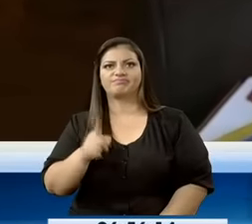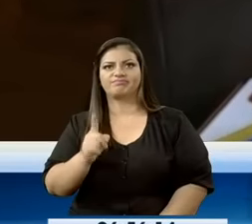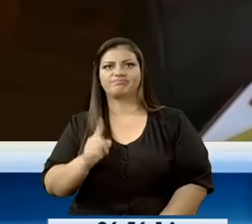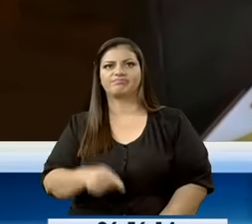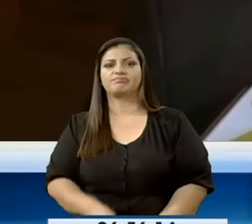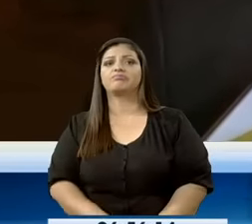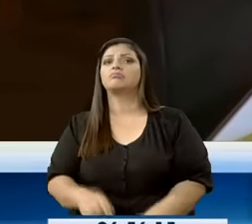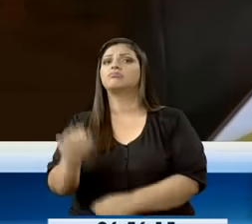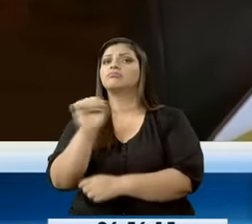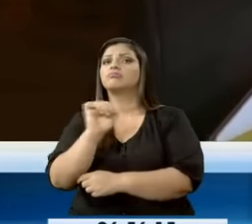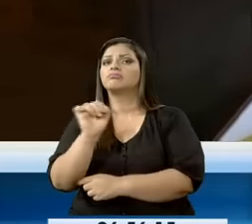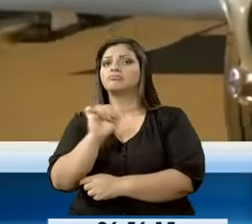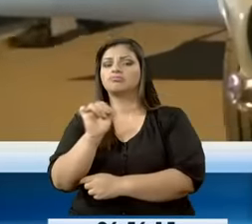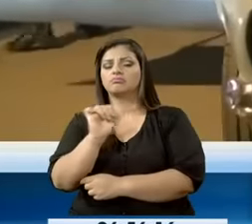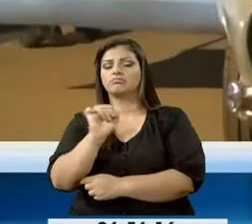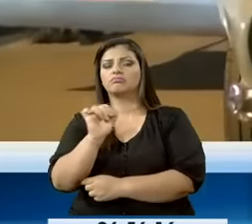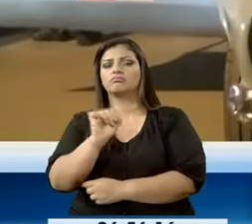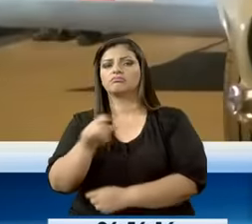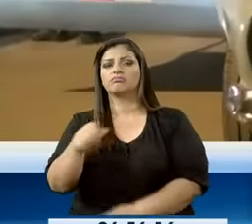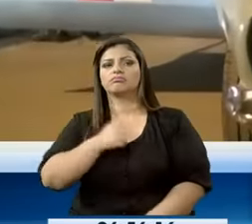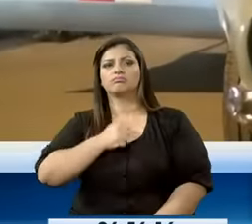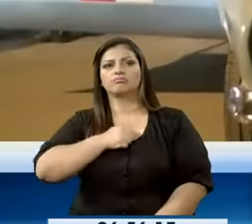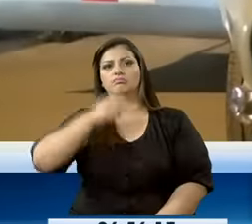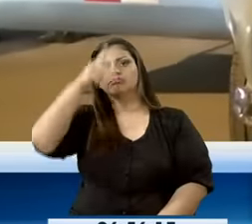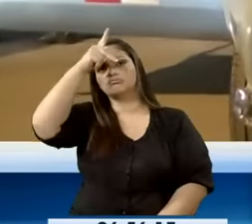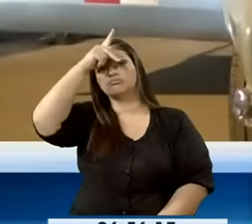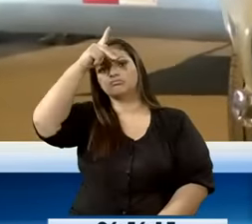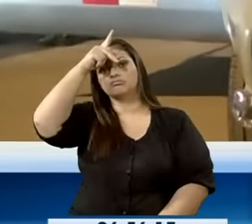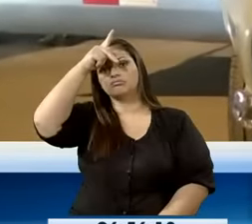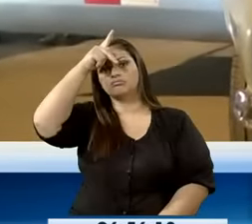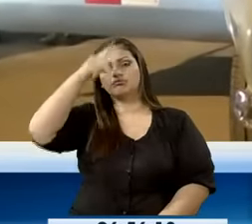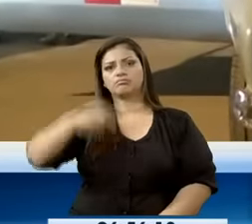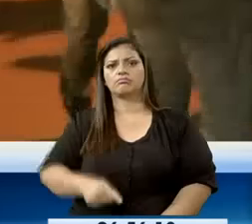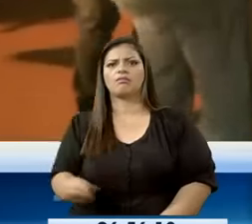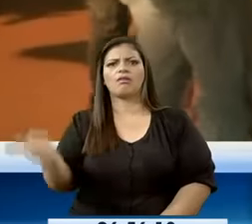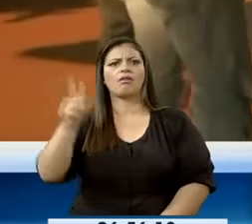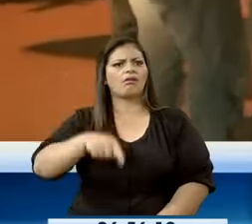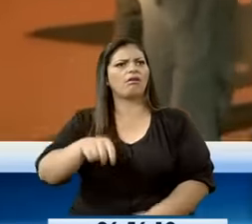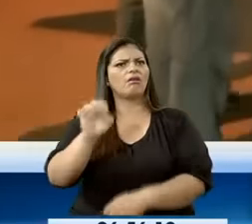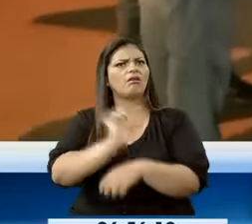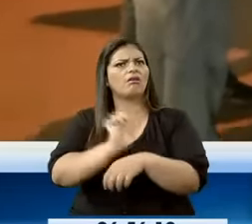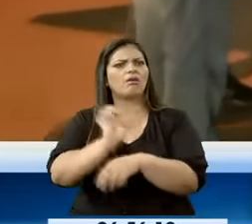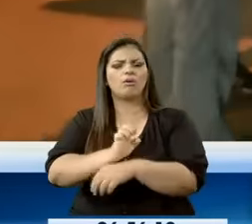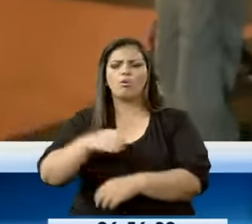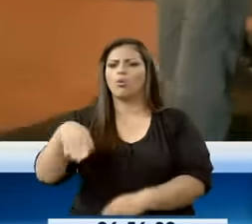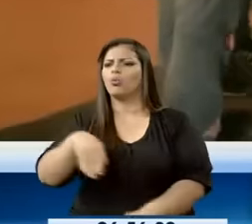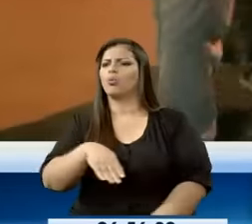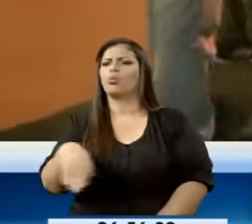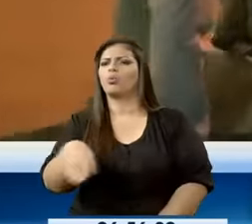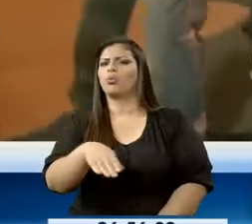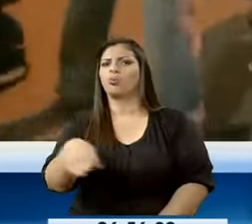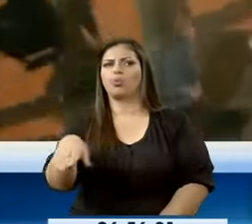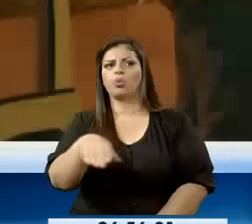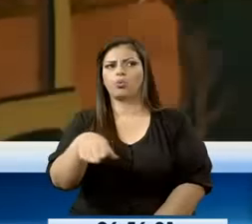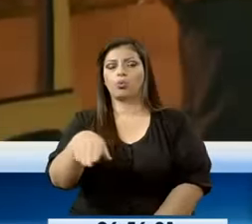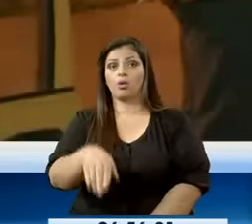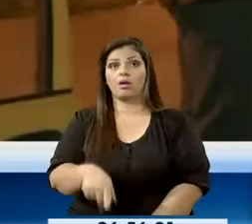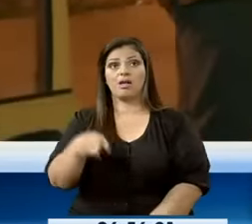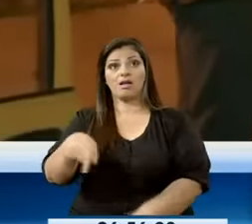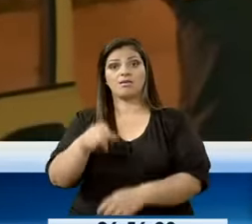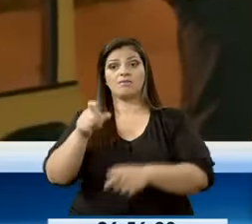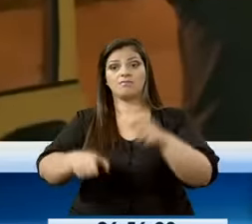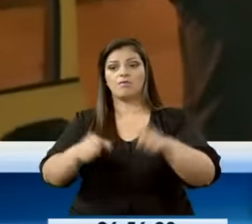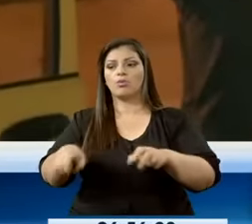la sustancia sujeta a fiscalización. El automotor circulaba en territorio ecuatoriano y en su interior se movilizaban varias personas